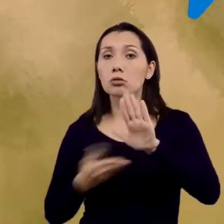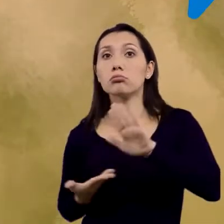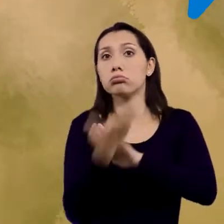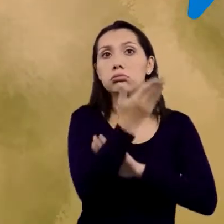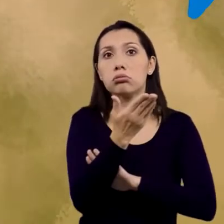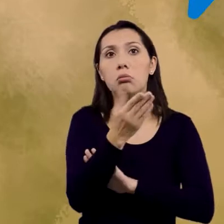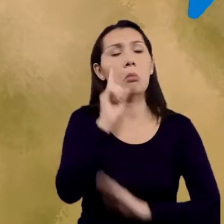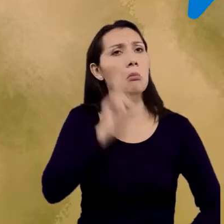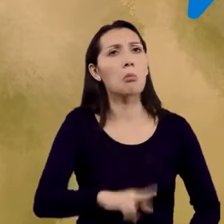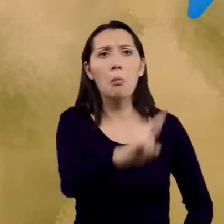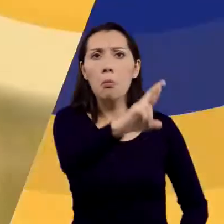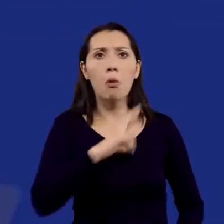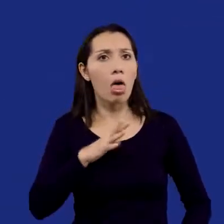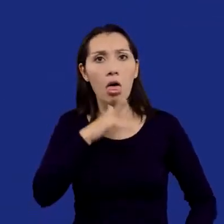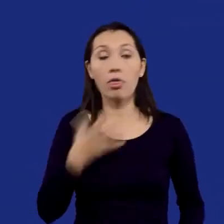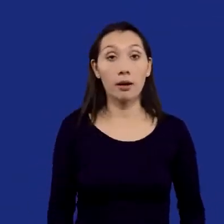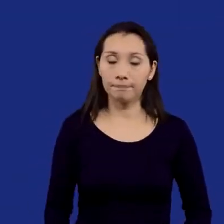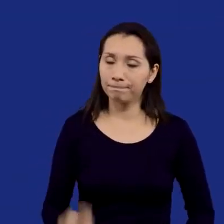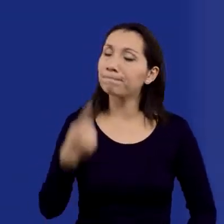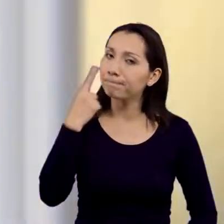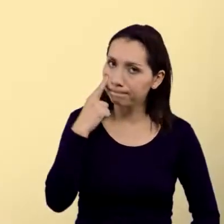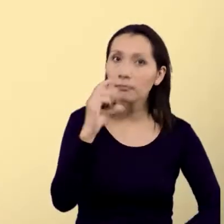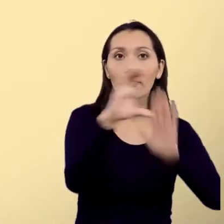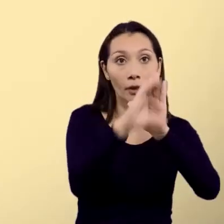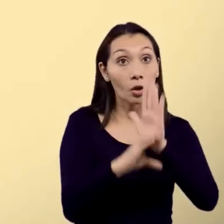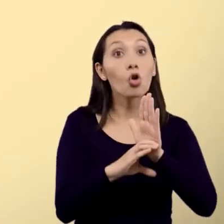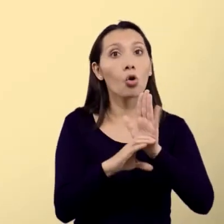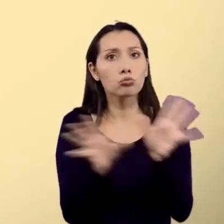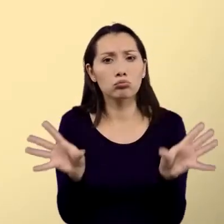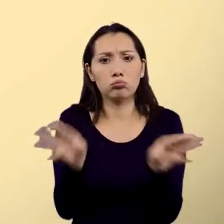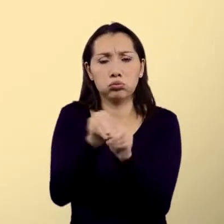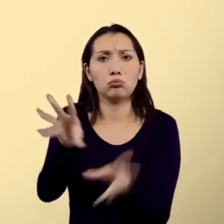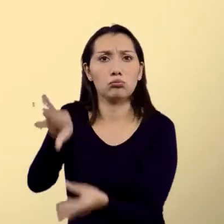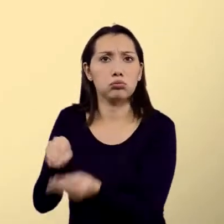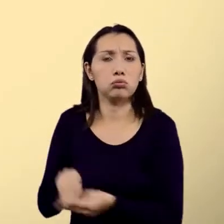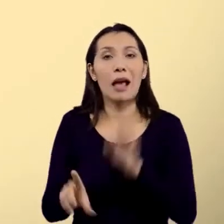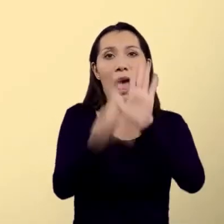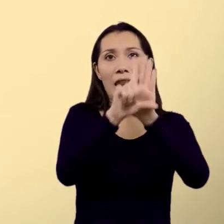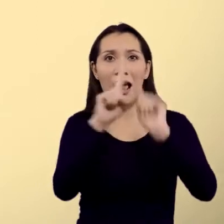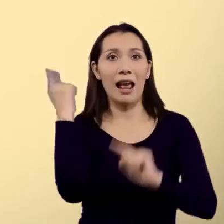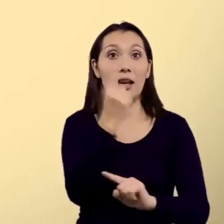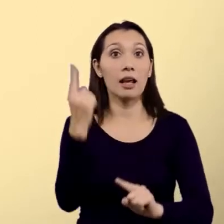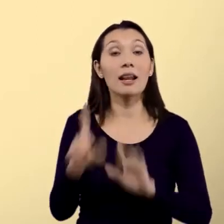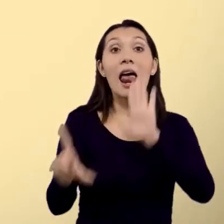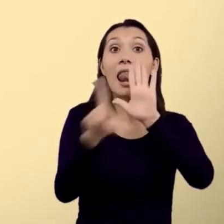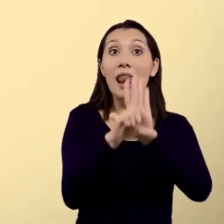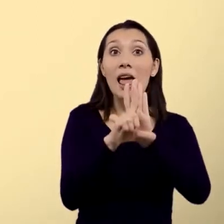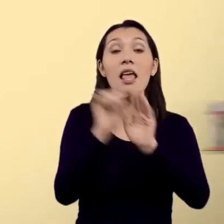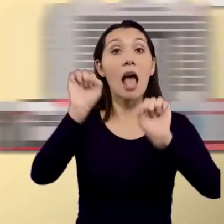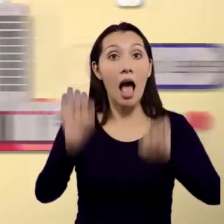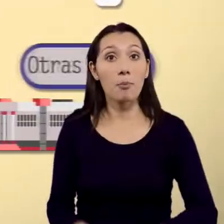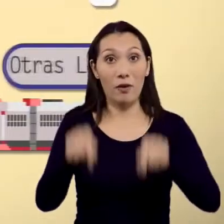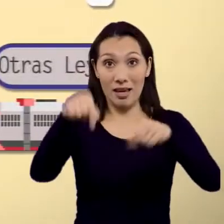del cual no he tenido respuesta. Mira, la Constitución es el conjunto de leyes generales mientras las leyes que se